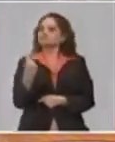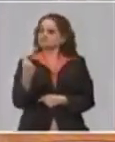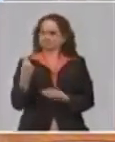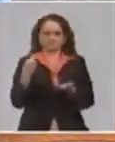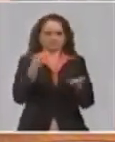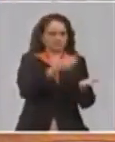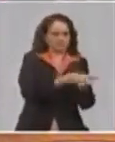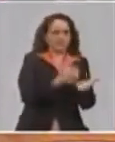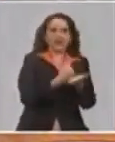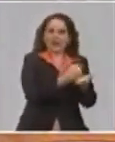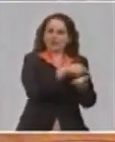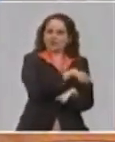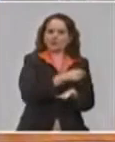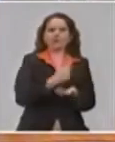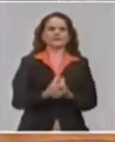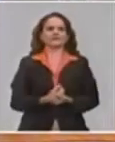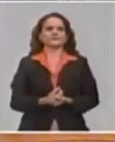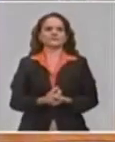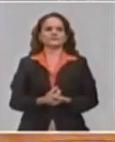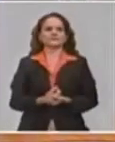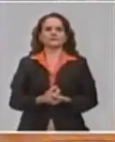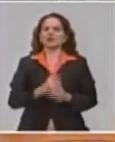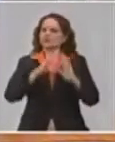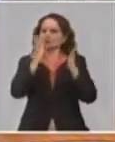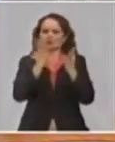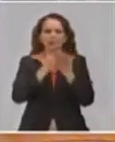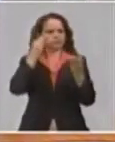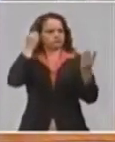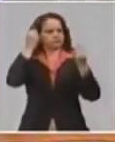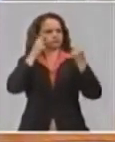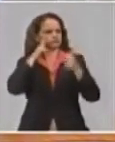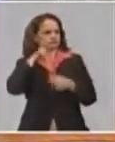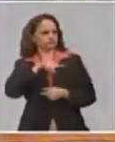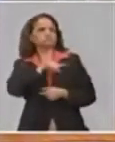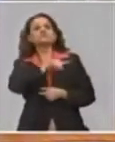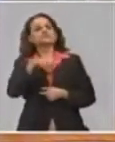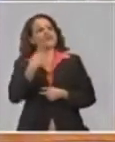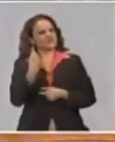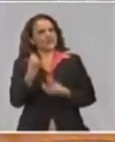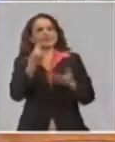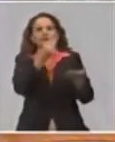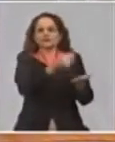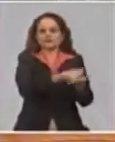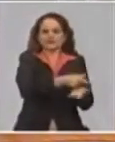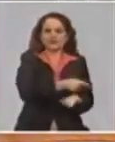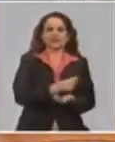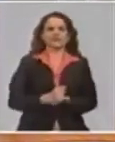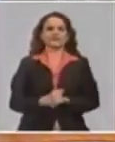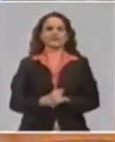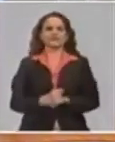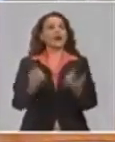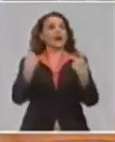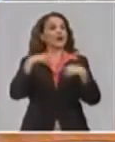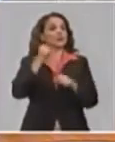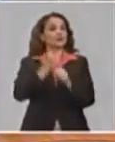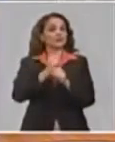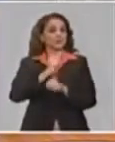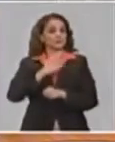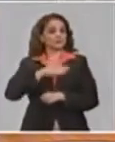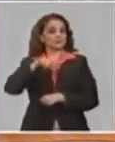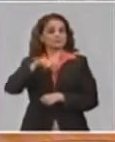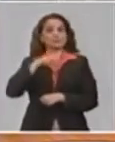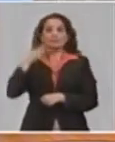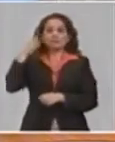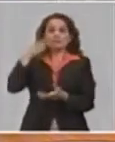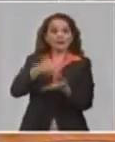valorado integralmente toda esta situación. Hay muchos trabajadores por cuenta propia que han acudido inclusive al Ministerio del